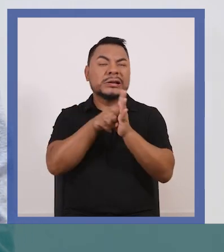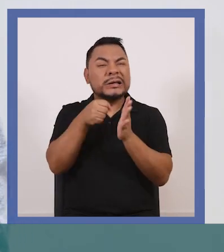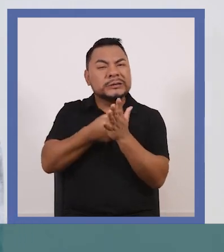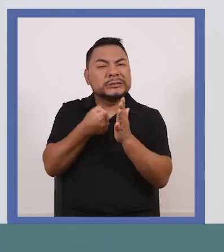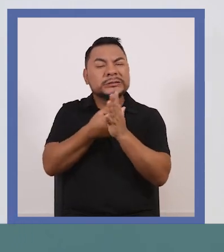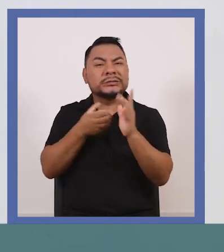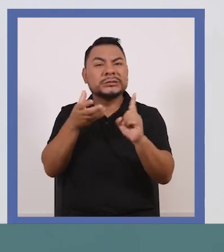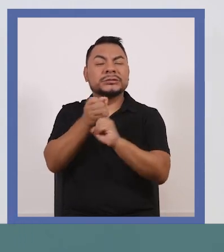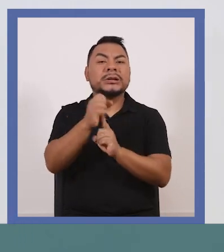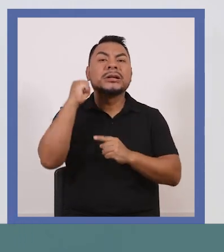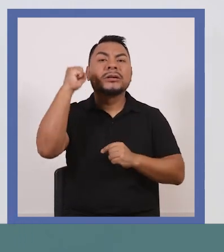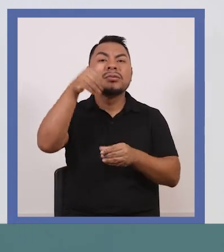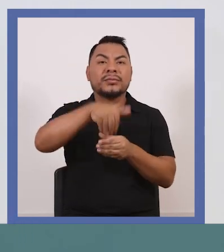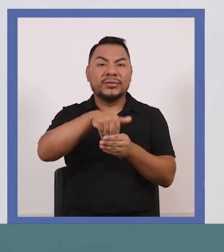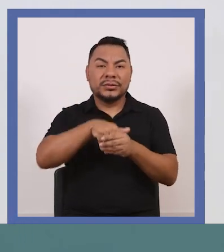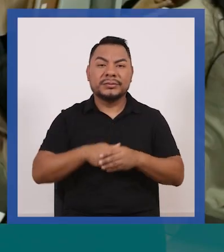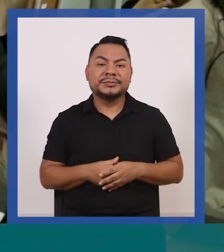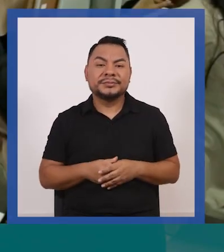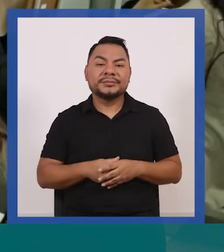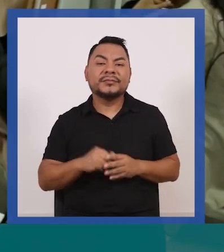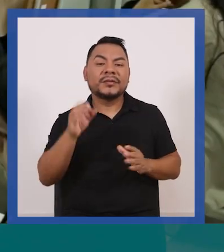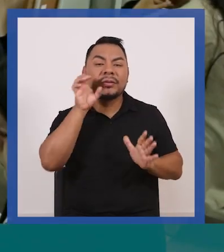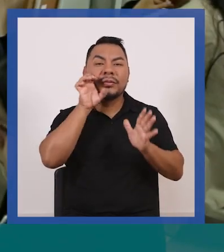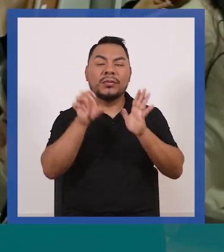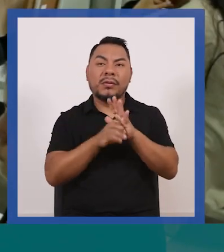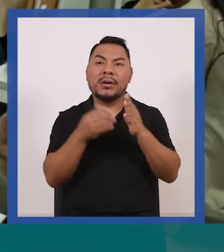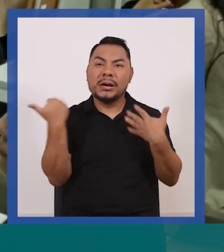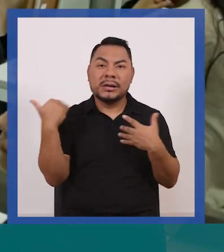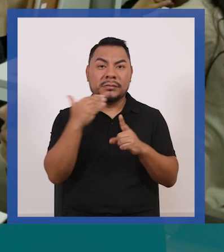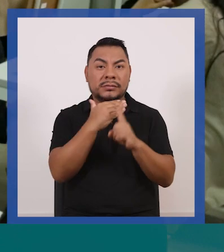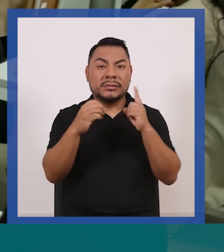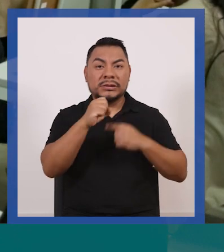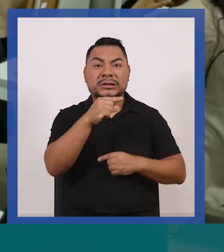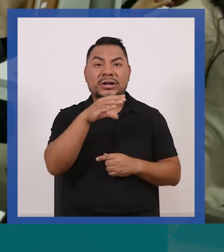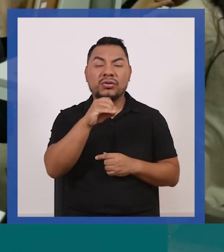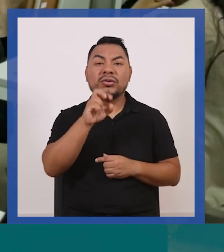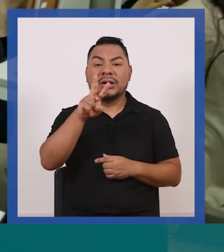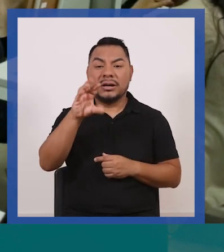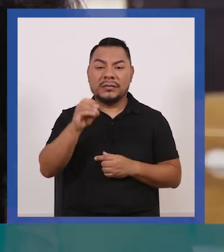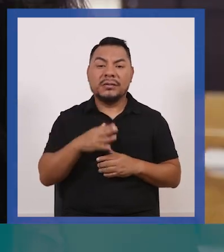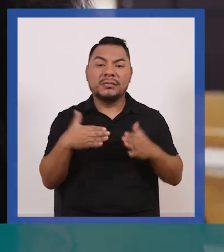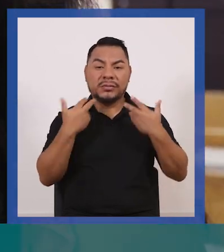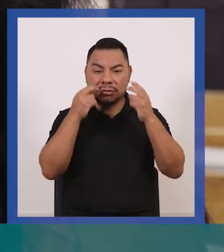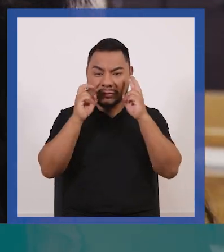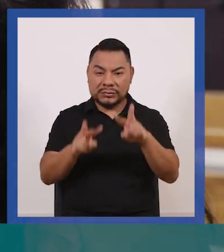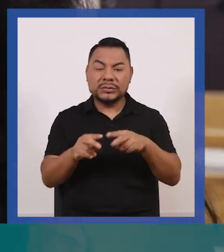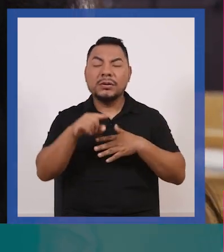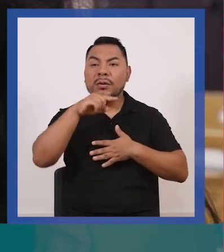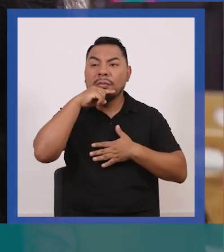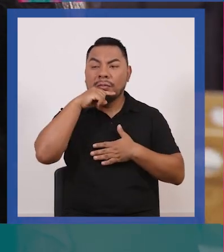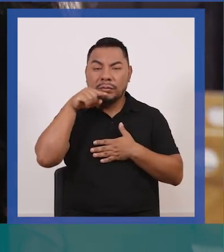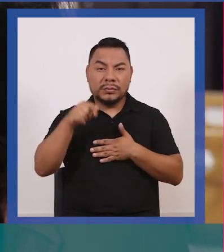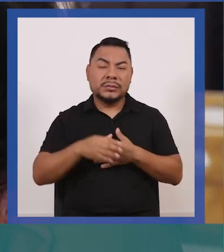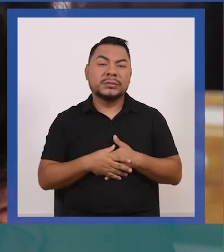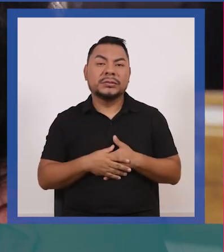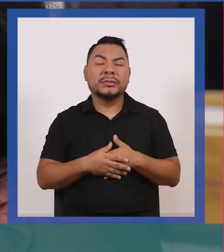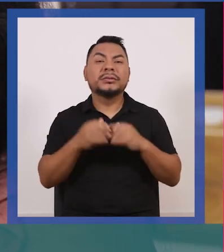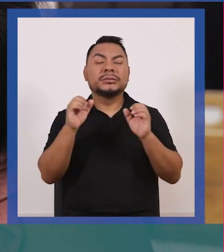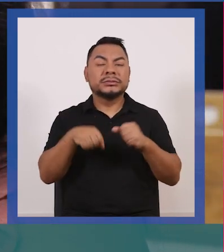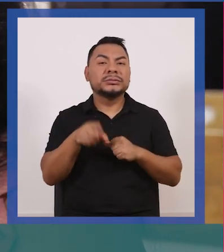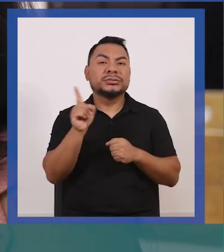por ejemplo, para conseguir el derecho al voto. Por ejemplo, en la primera mitad del siglo XX se puede apreciar que la mujer